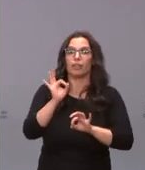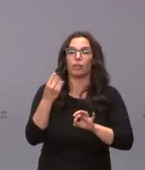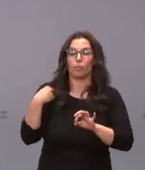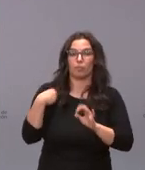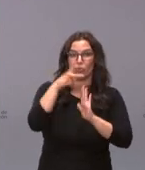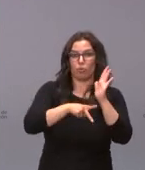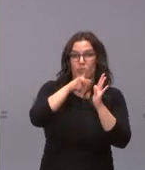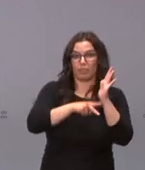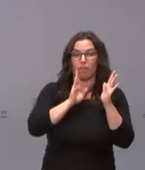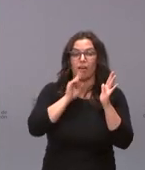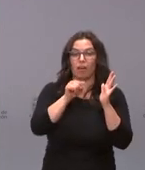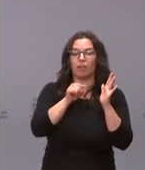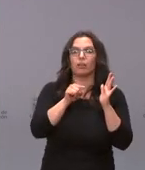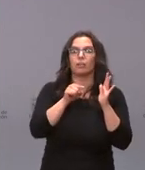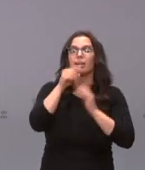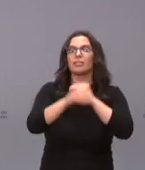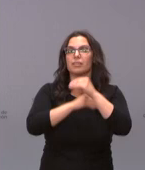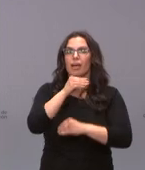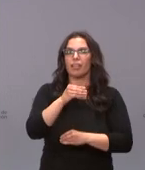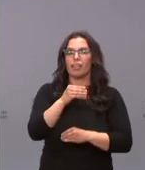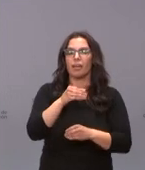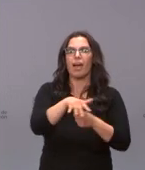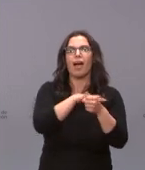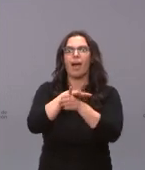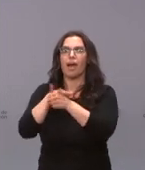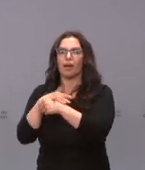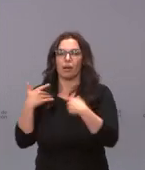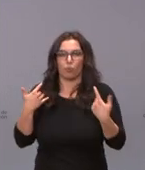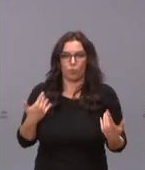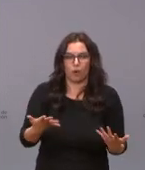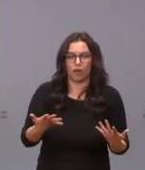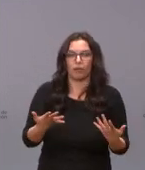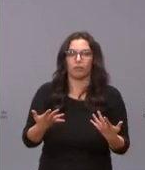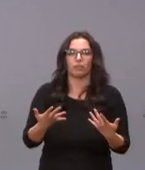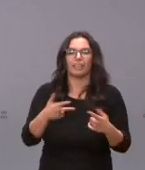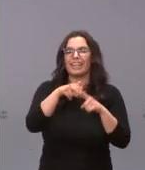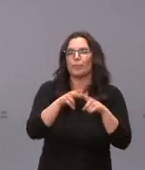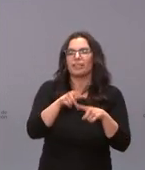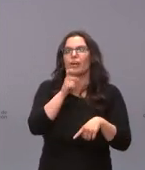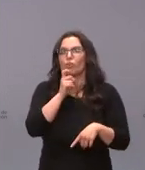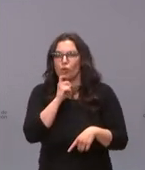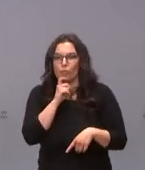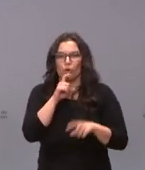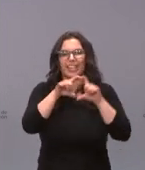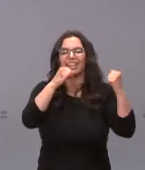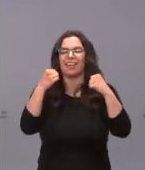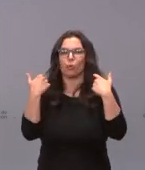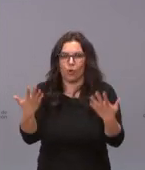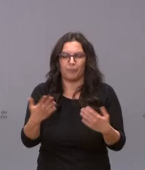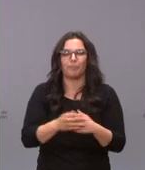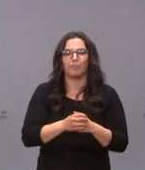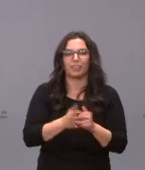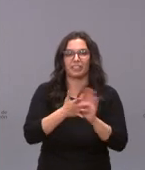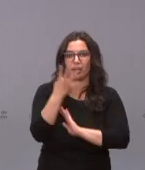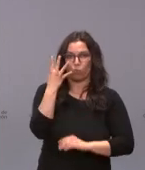jurídico, este se va a producir en las siguientes áreas, a través de las siguientes herramientas y para las siguientes entidades. Son